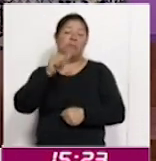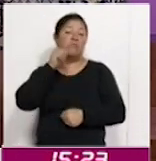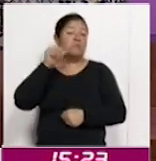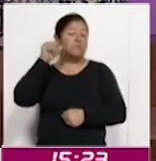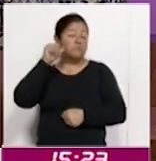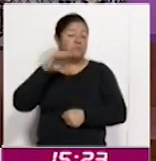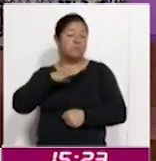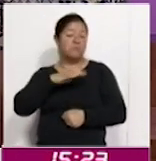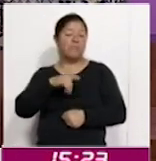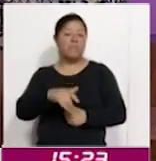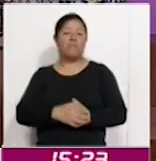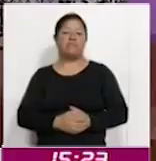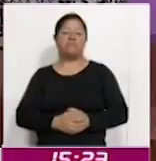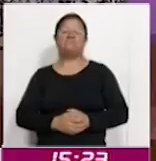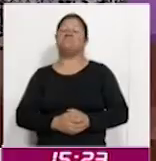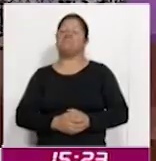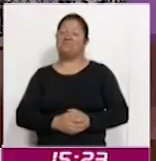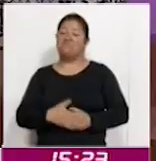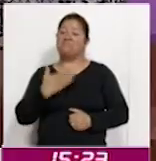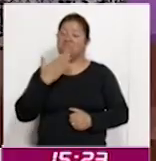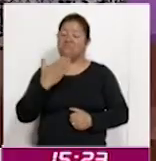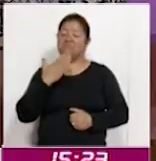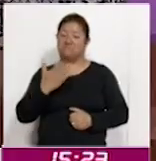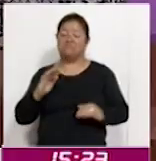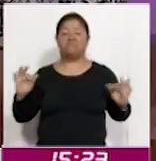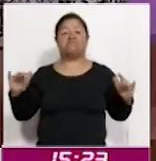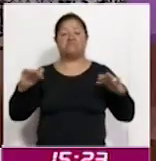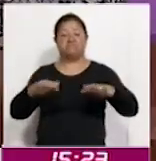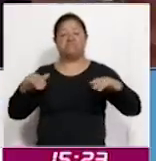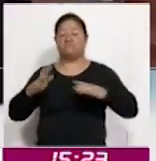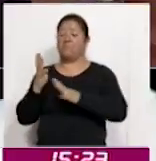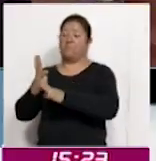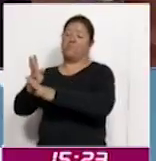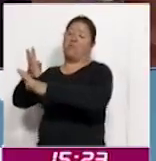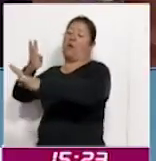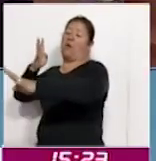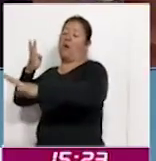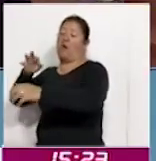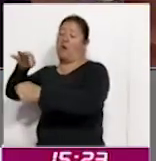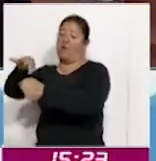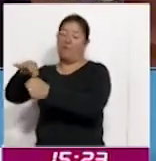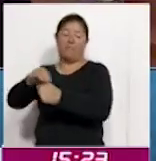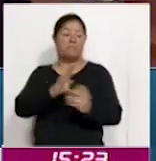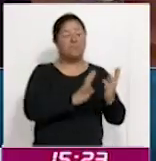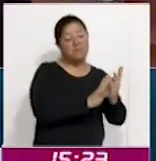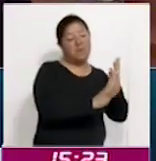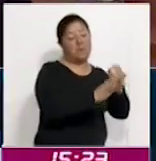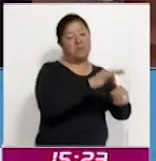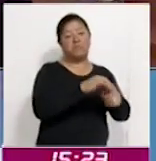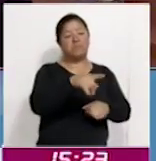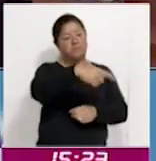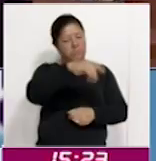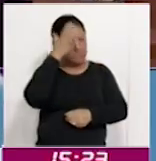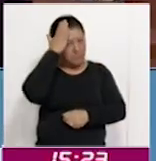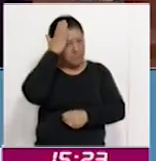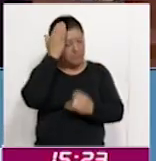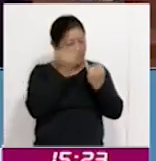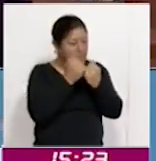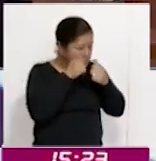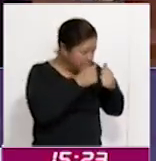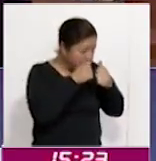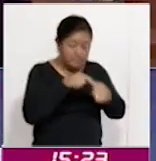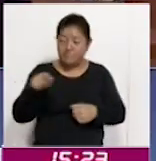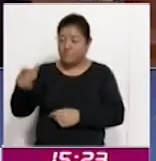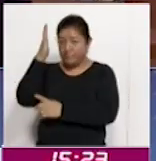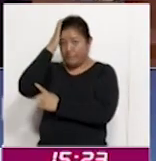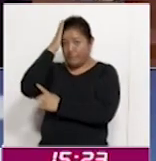tuvimos una nutrida participación y colaboración de las autoridades y eso inhibió de alguna forma algunos actos de